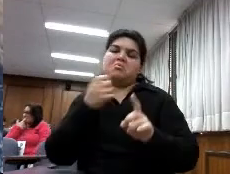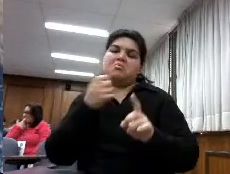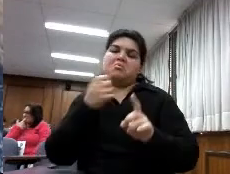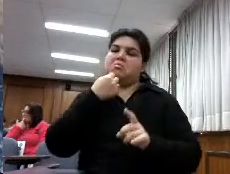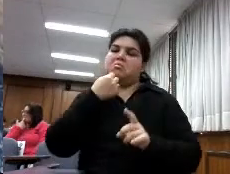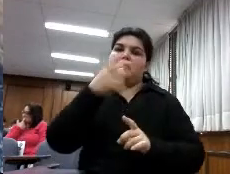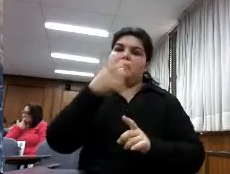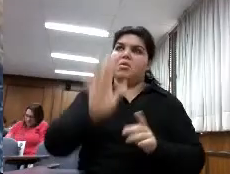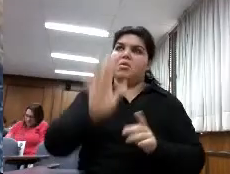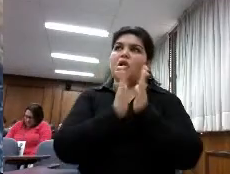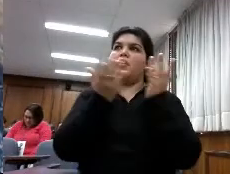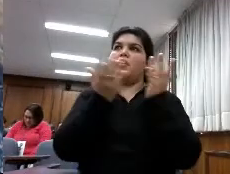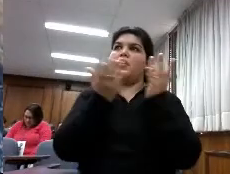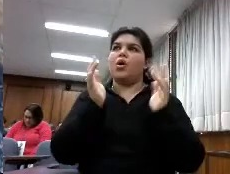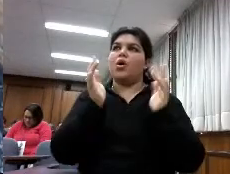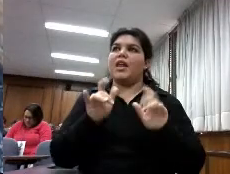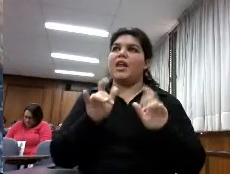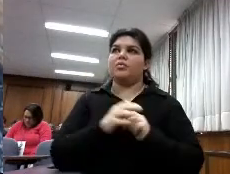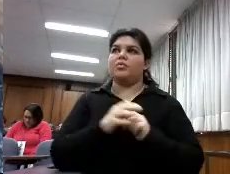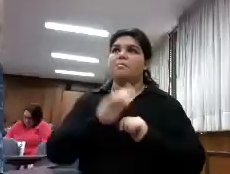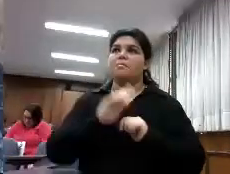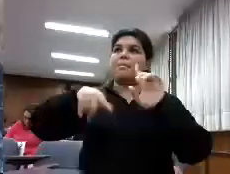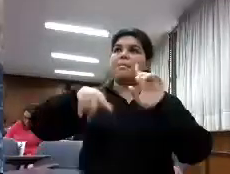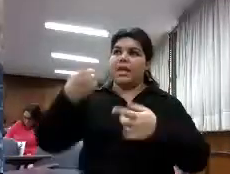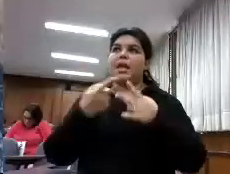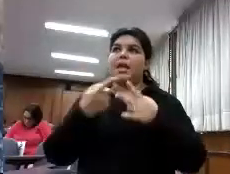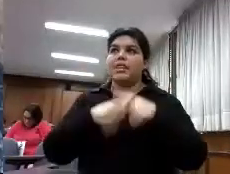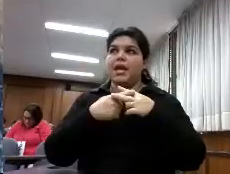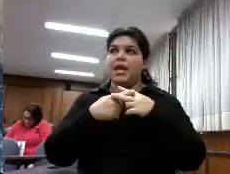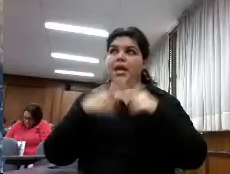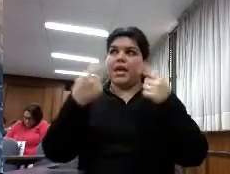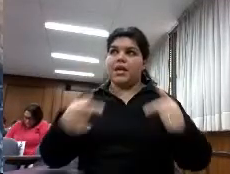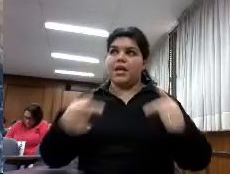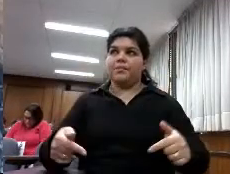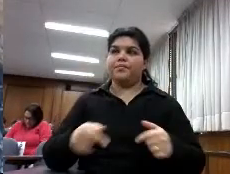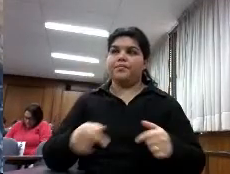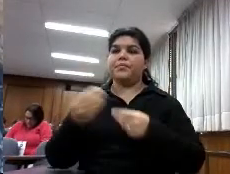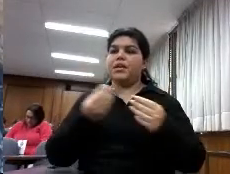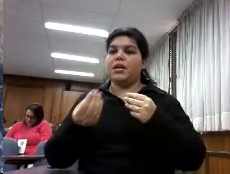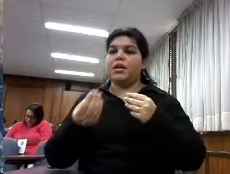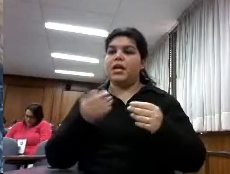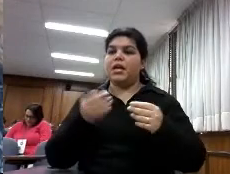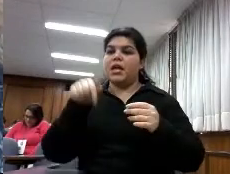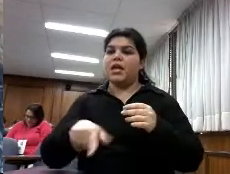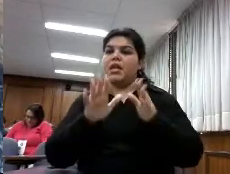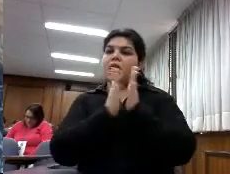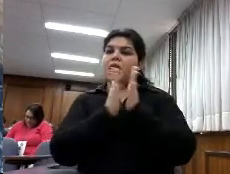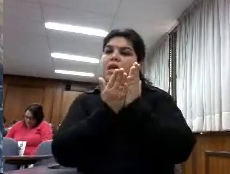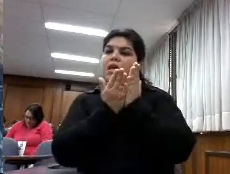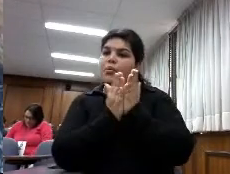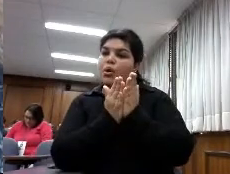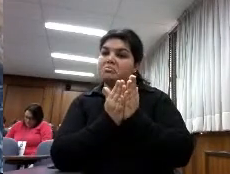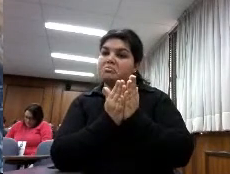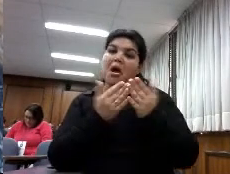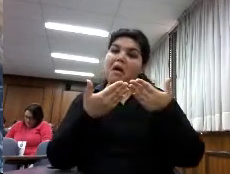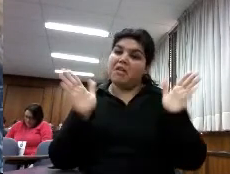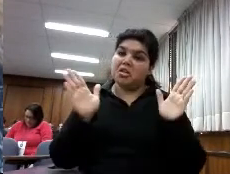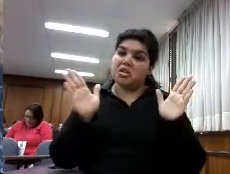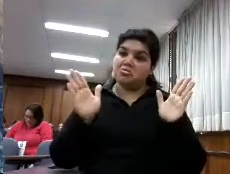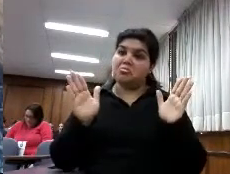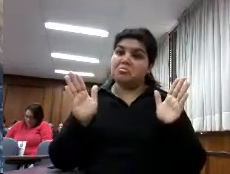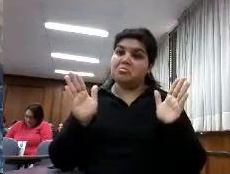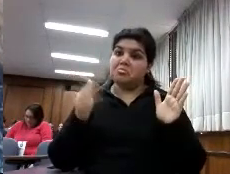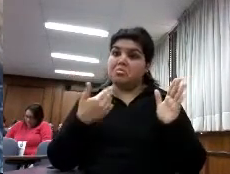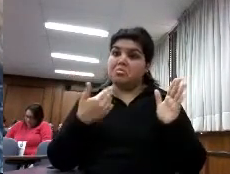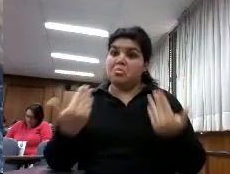mañana hacemos un taller sobre libros electrónicos y acceso abierto por si os interesa apuntaros porque vamos a hablar de ese